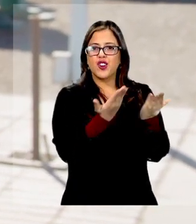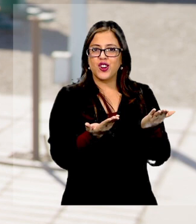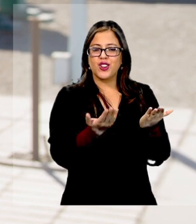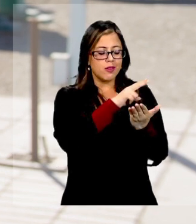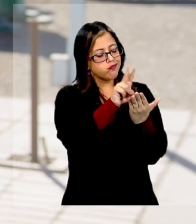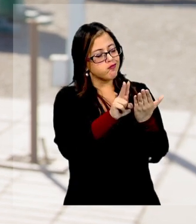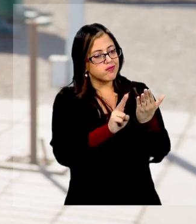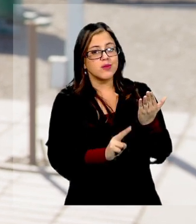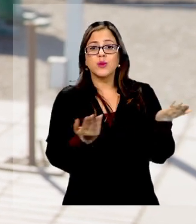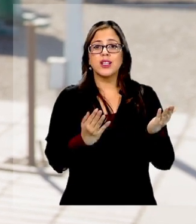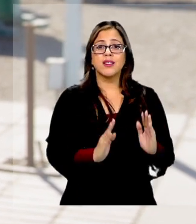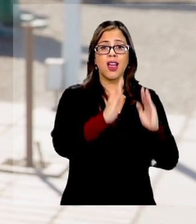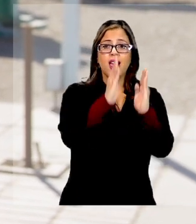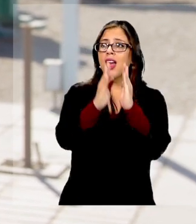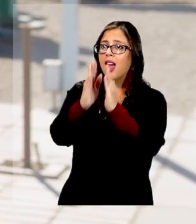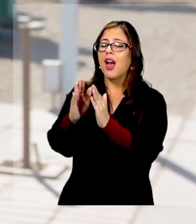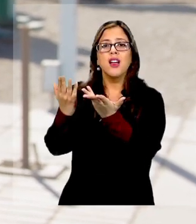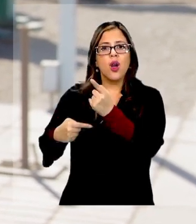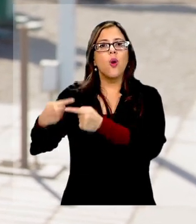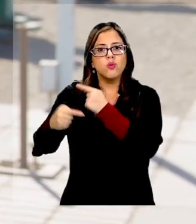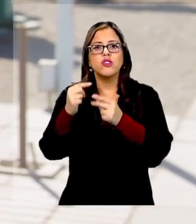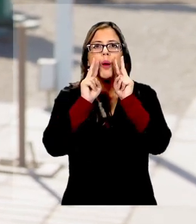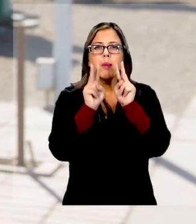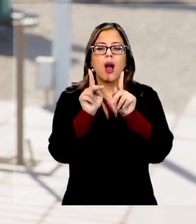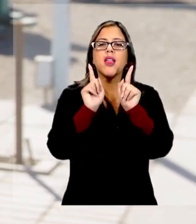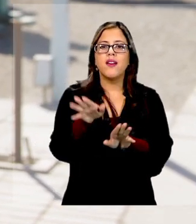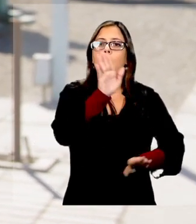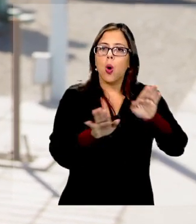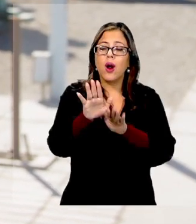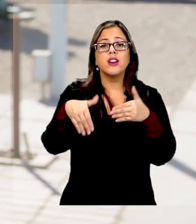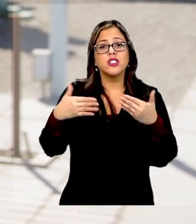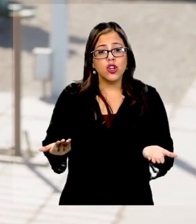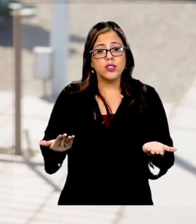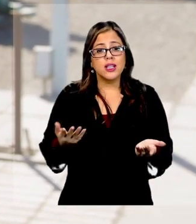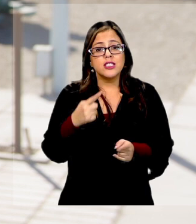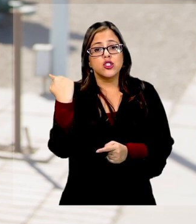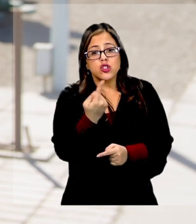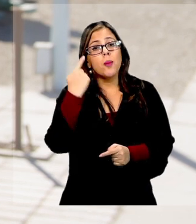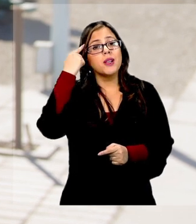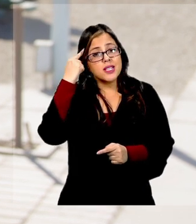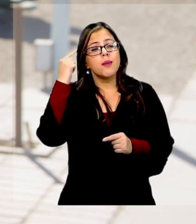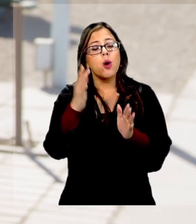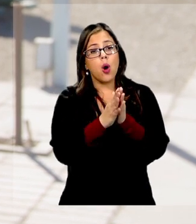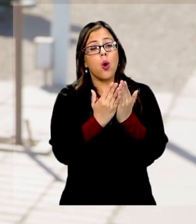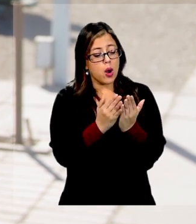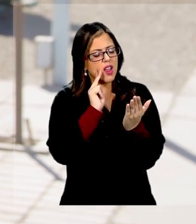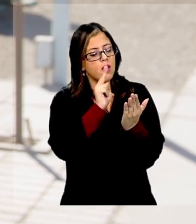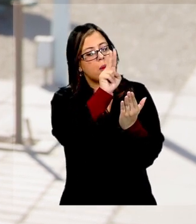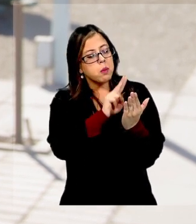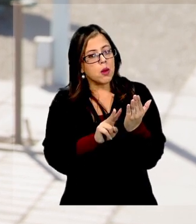Cada edificio es un libro y es un libro que debemos cuidar. Por lo tanto, si pensamos que es un libro, no